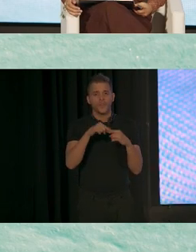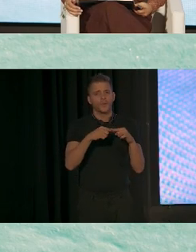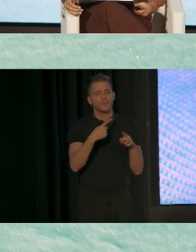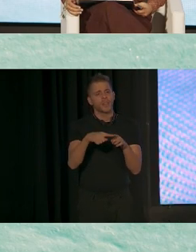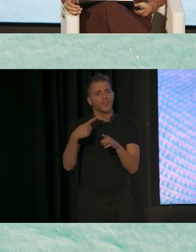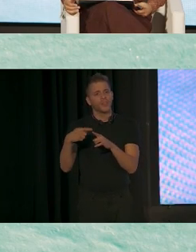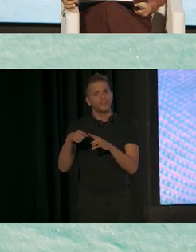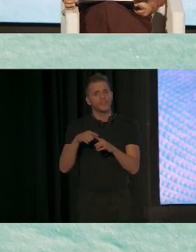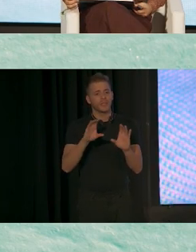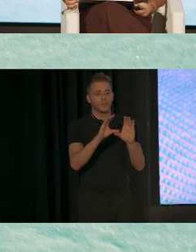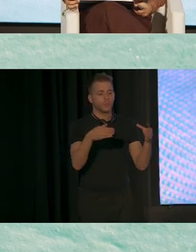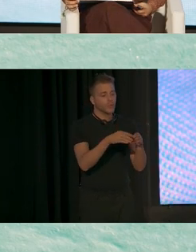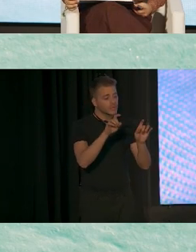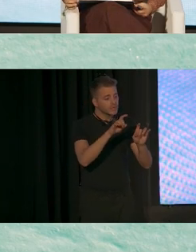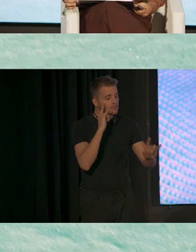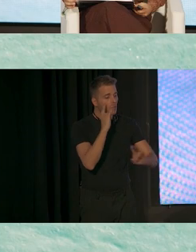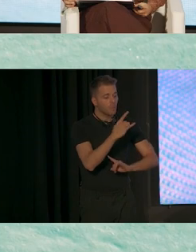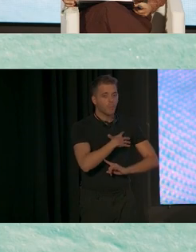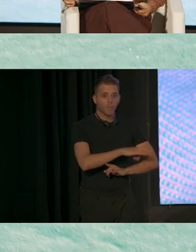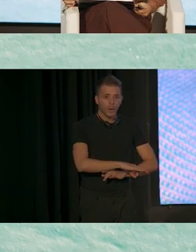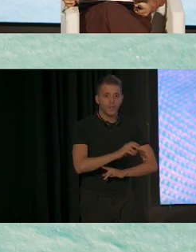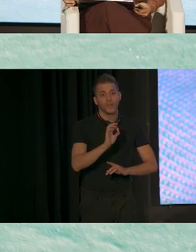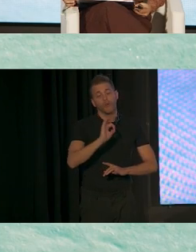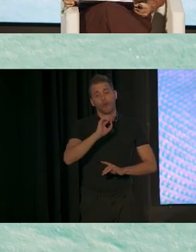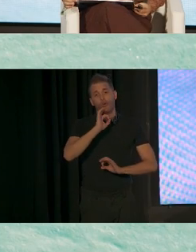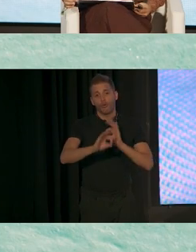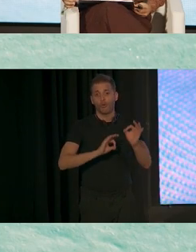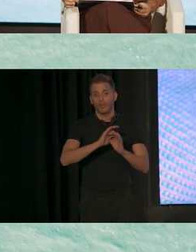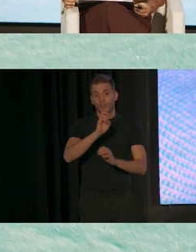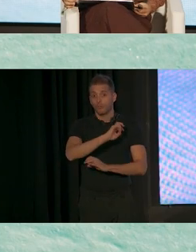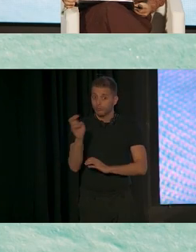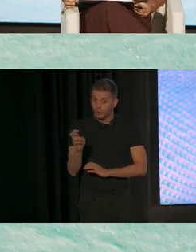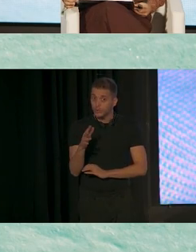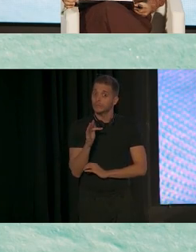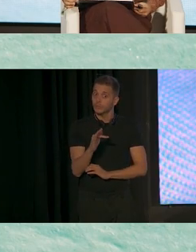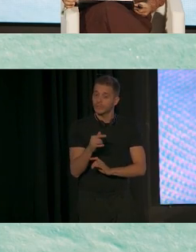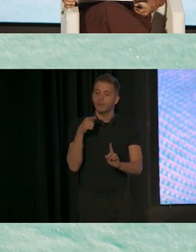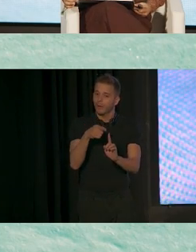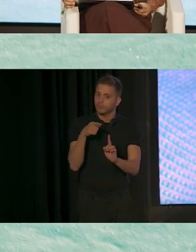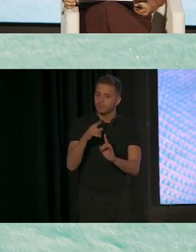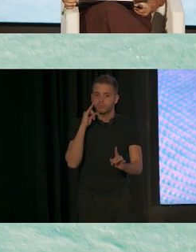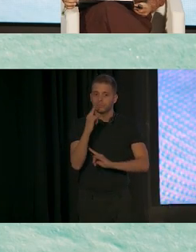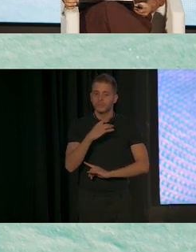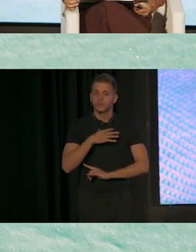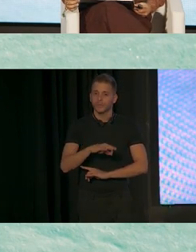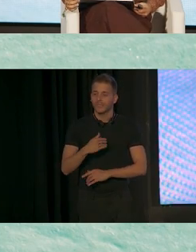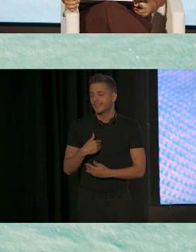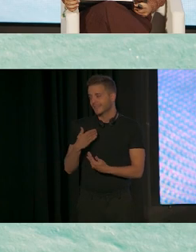llamar al departamento de educación y muchas organizaciones útiles para las familias.